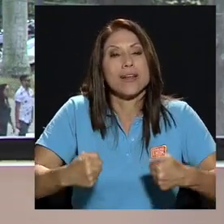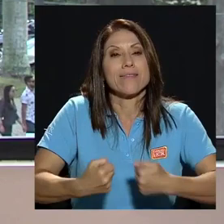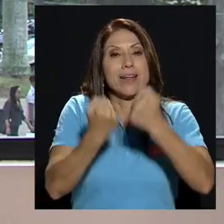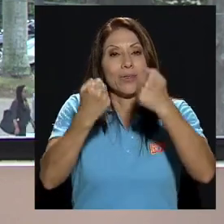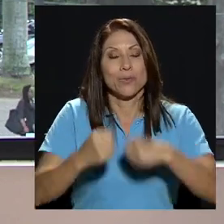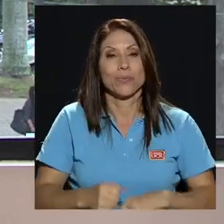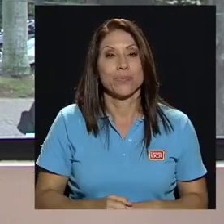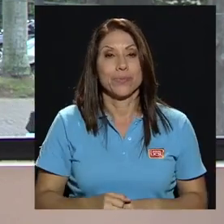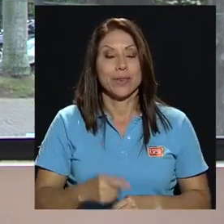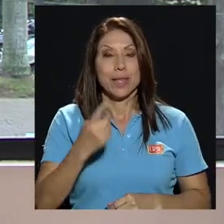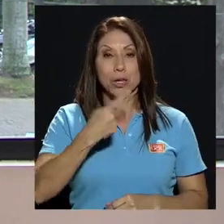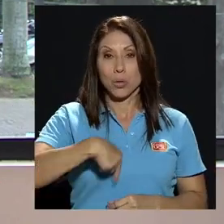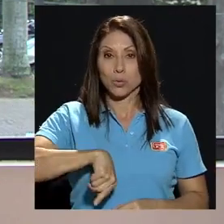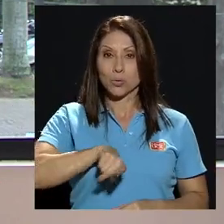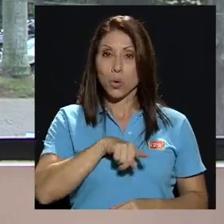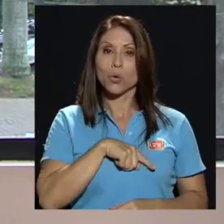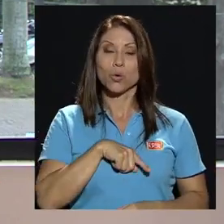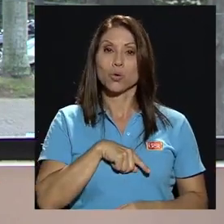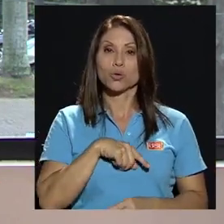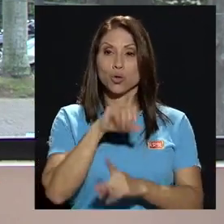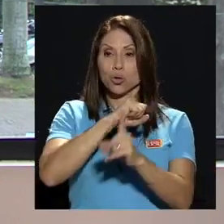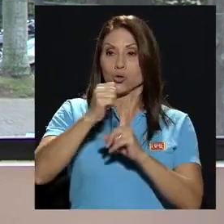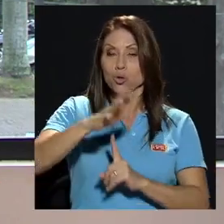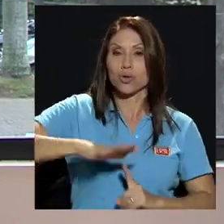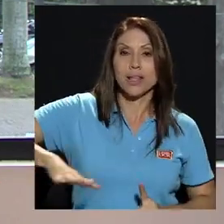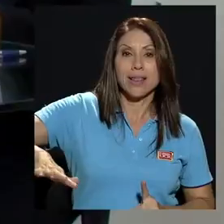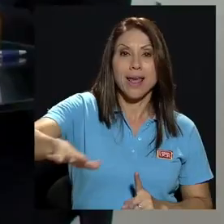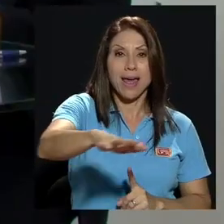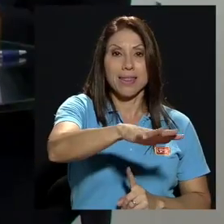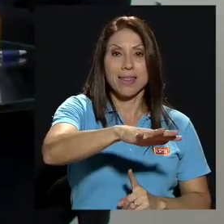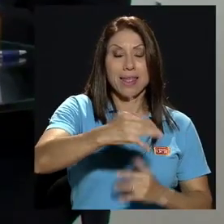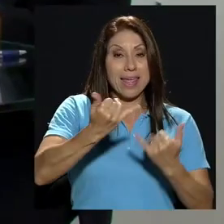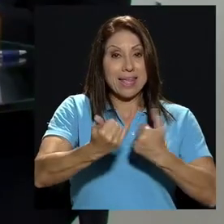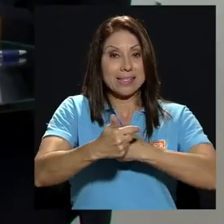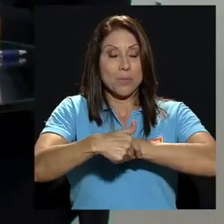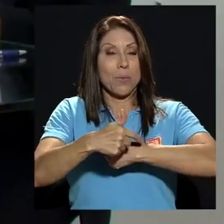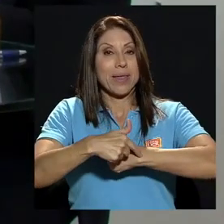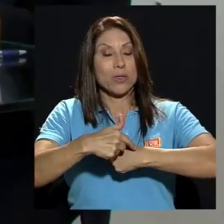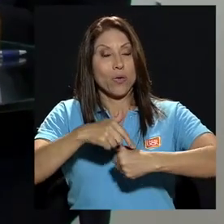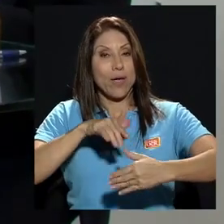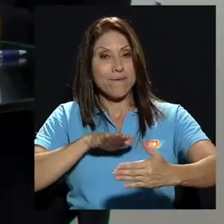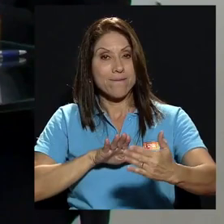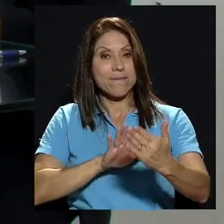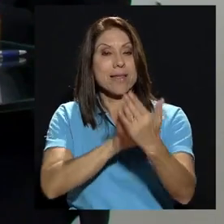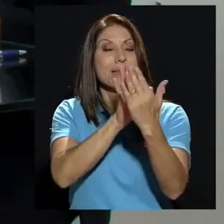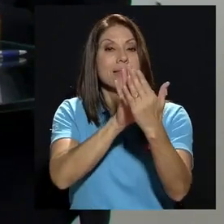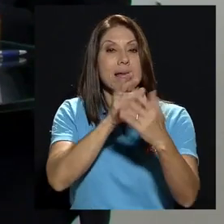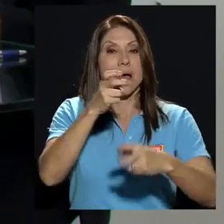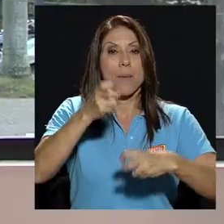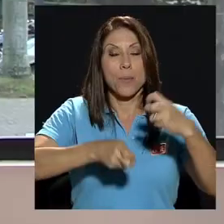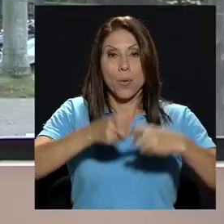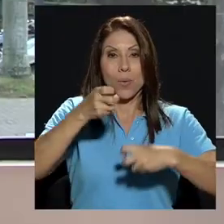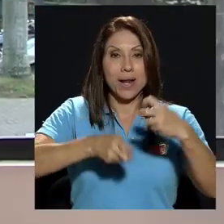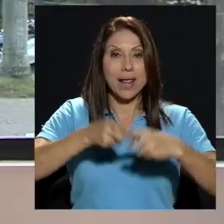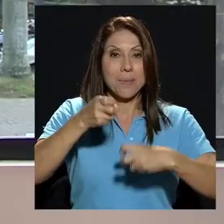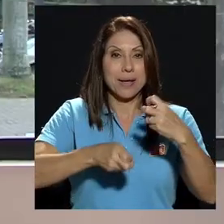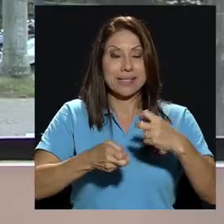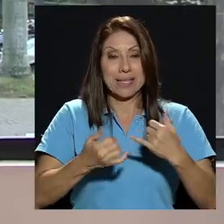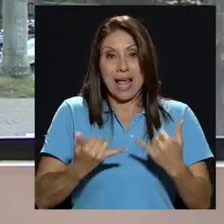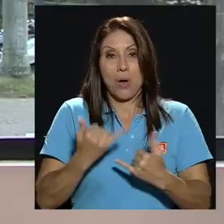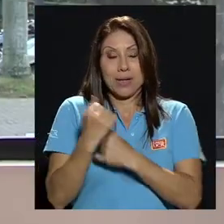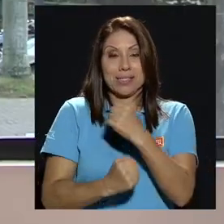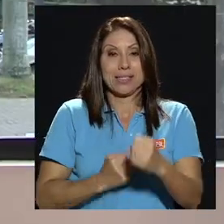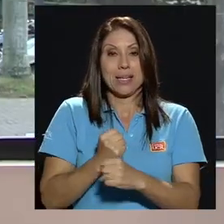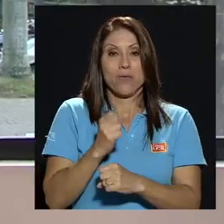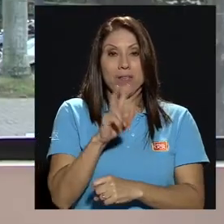nosotros nosotros estamos como sociedad enfrentados en este momento a problemas en este siglo XXI